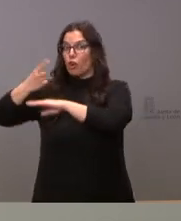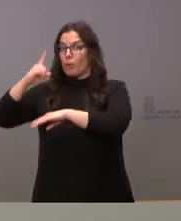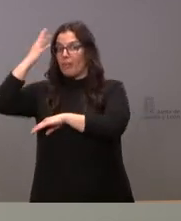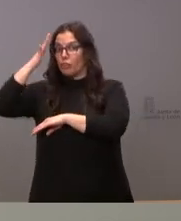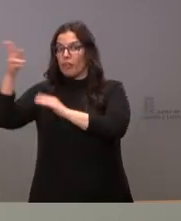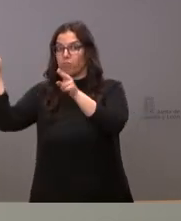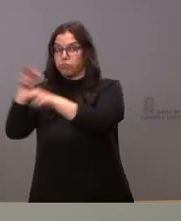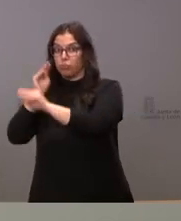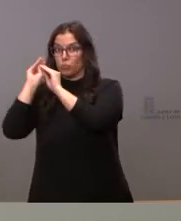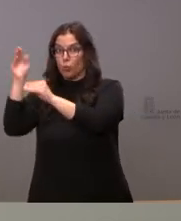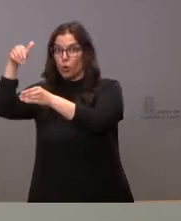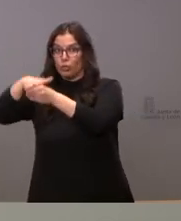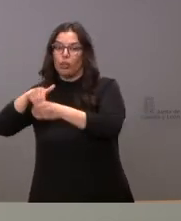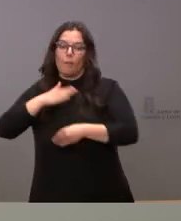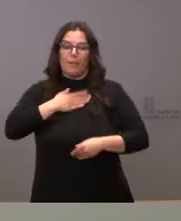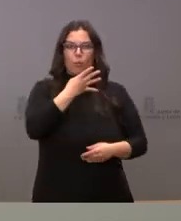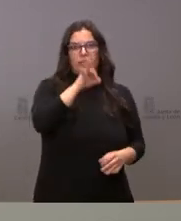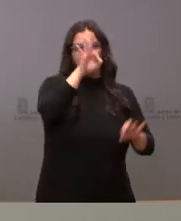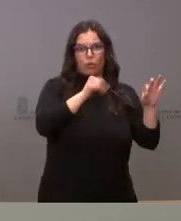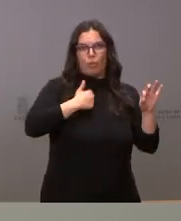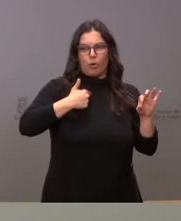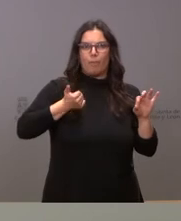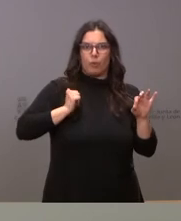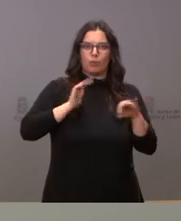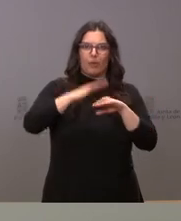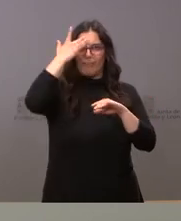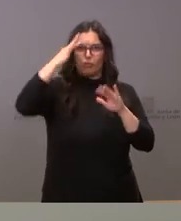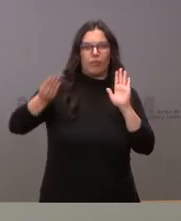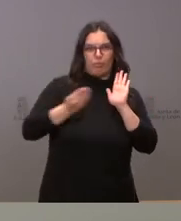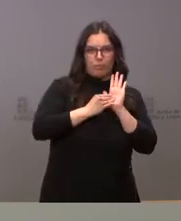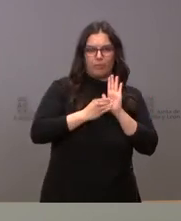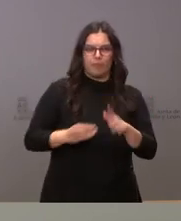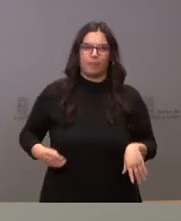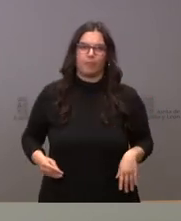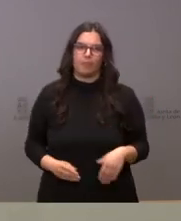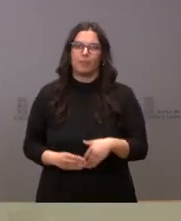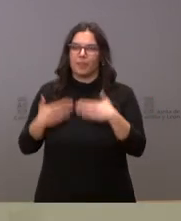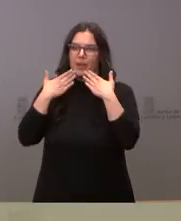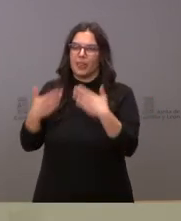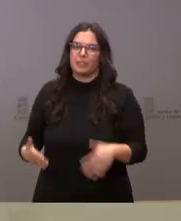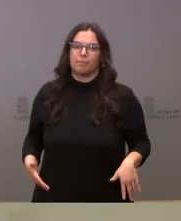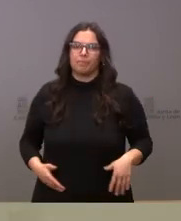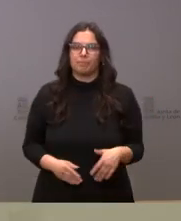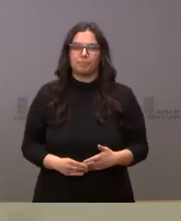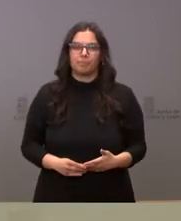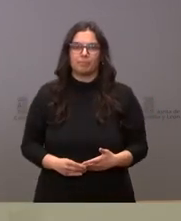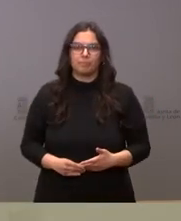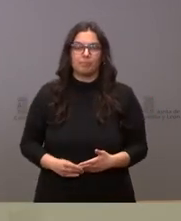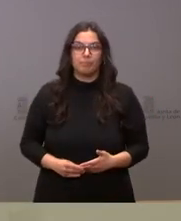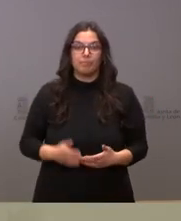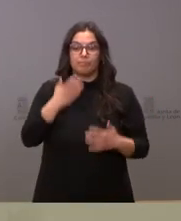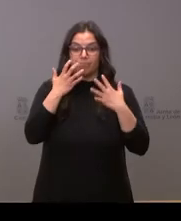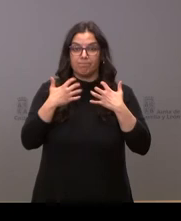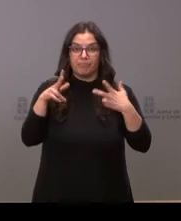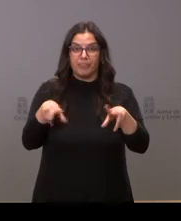sí podamos utilizar el margen autonómico para garantizar la posibilidad de ese acceso Gracias Pues vamos a abrir